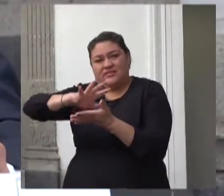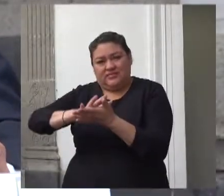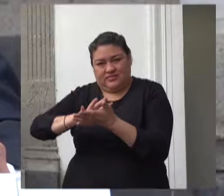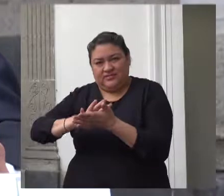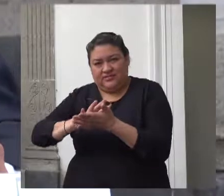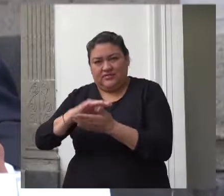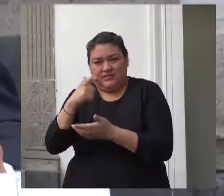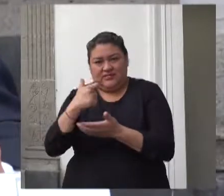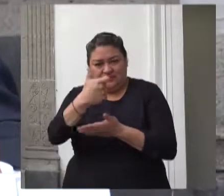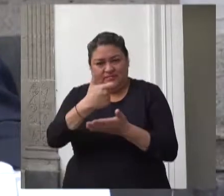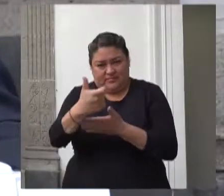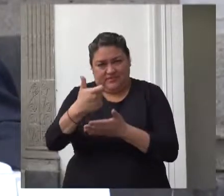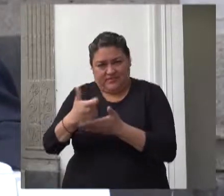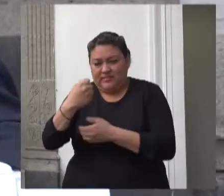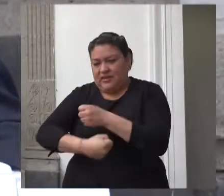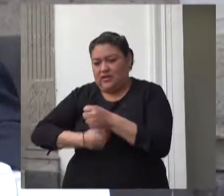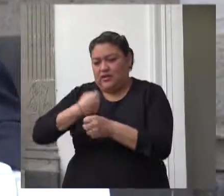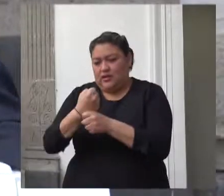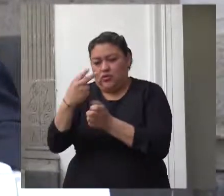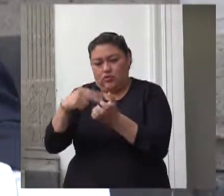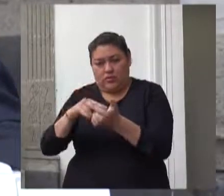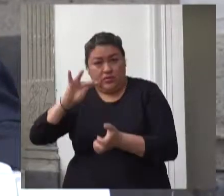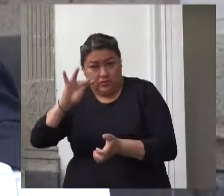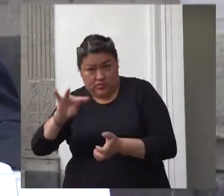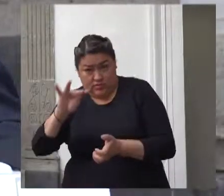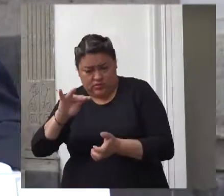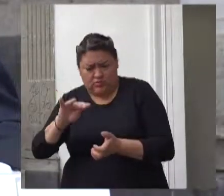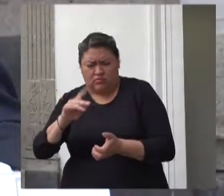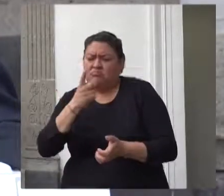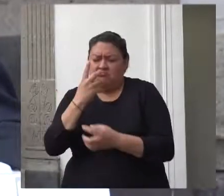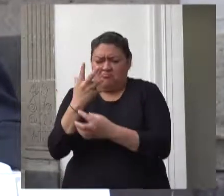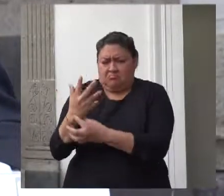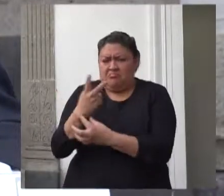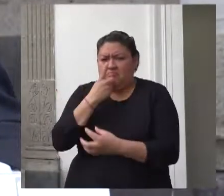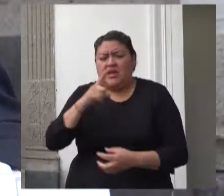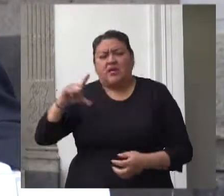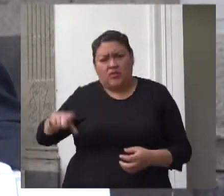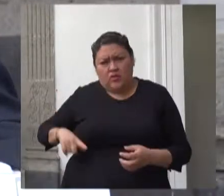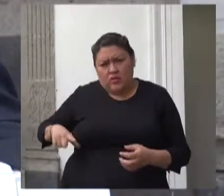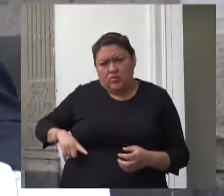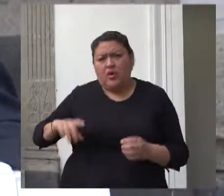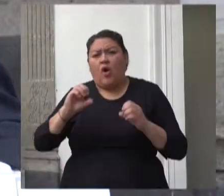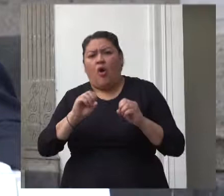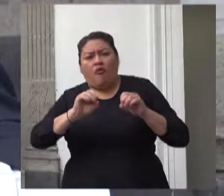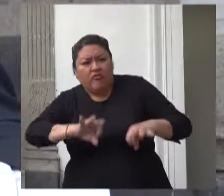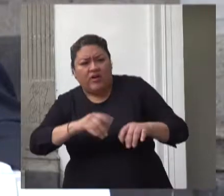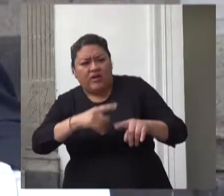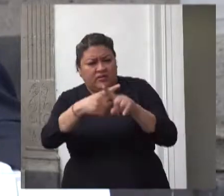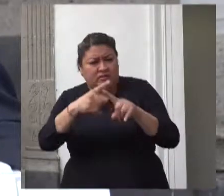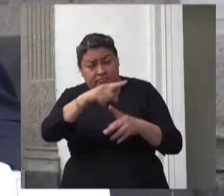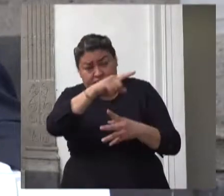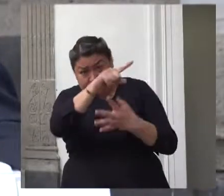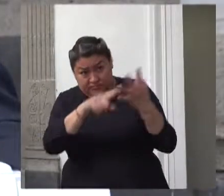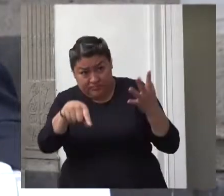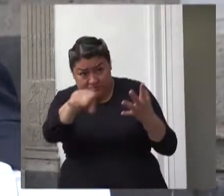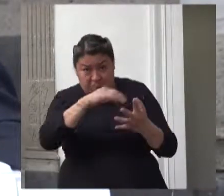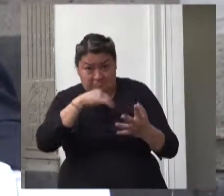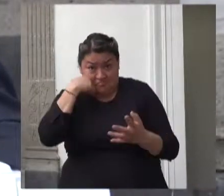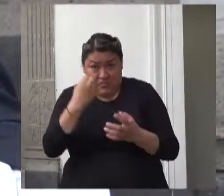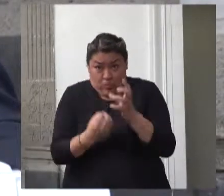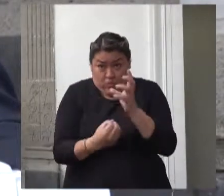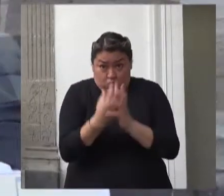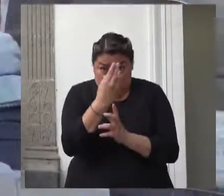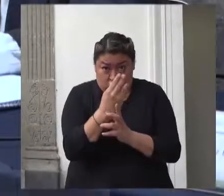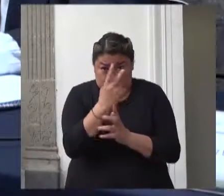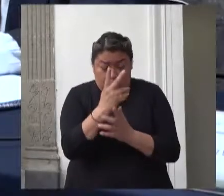prevé que las dependencias o entidades de la administración pública deben presentar a la